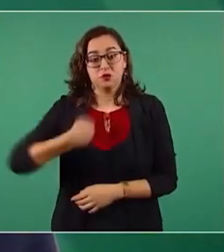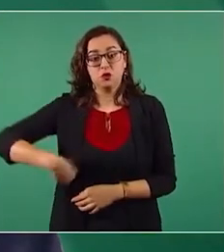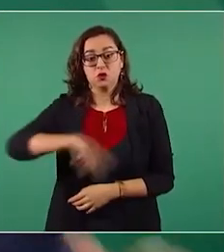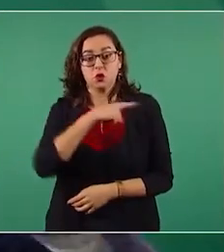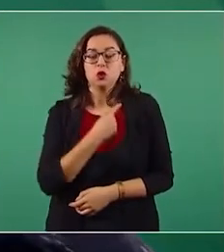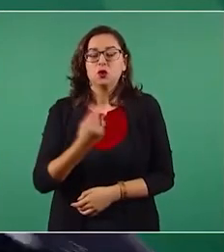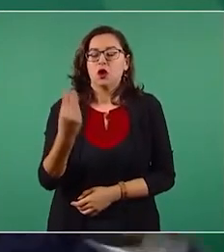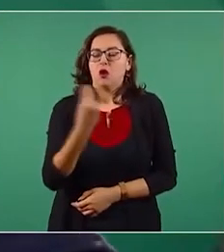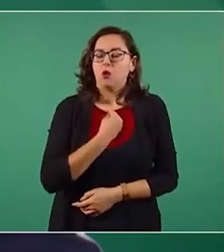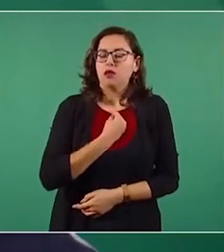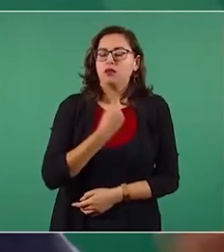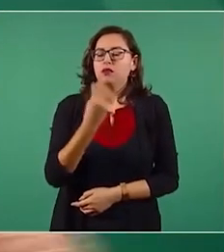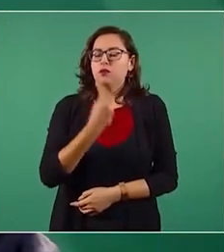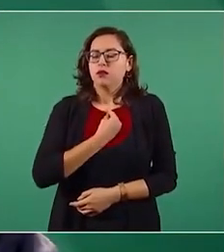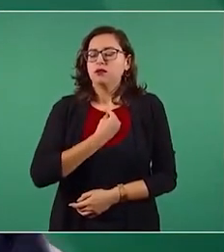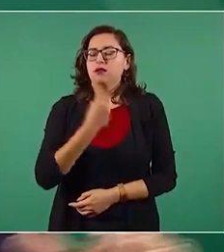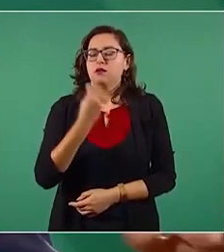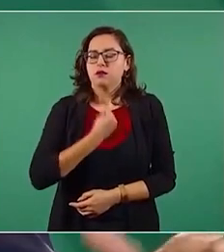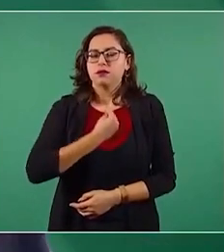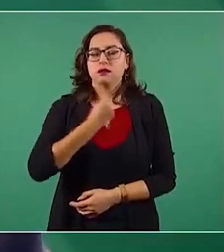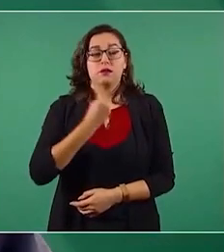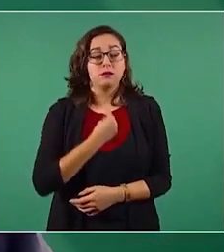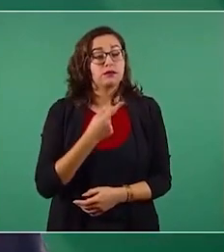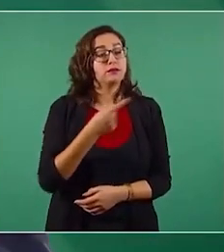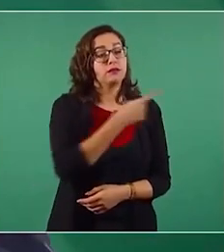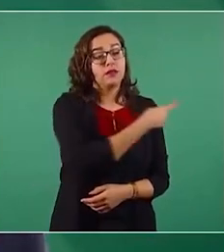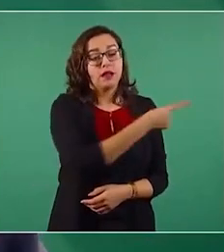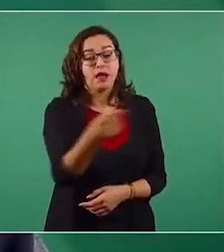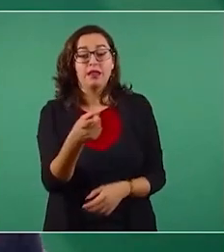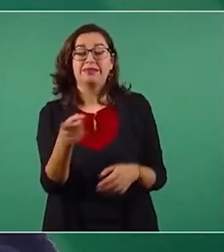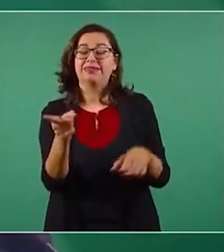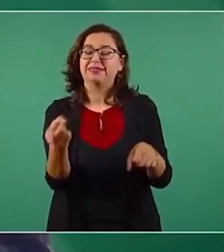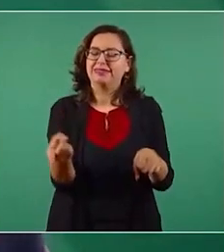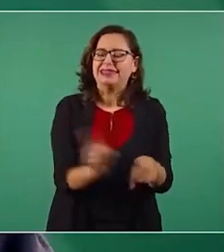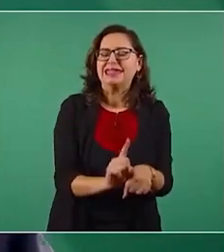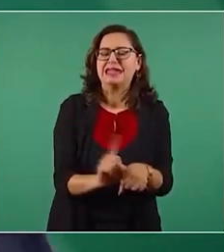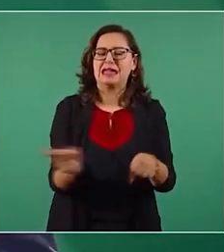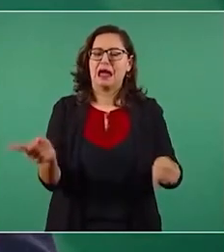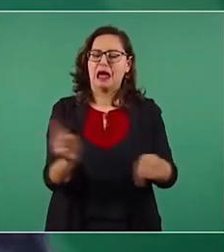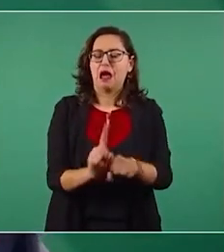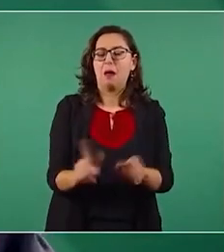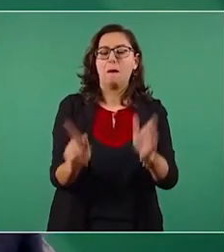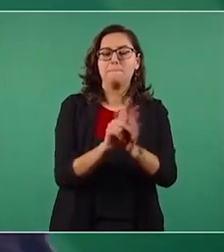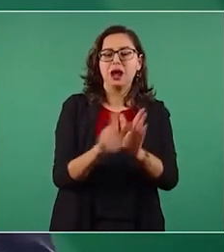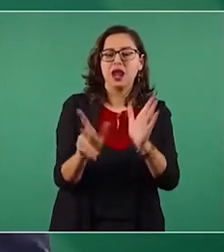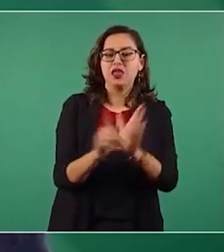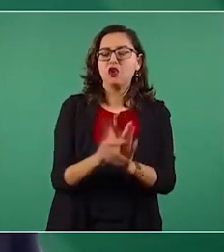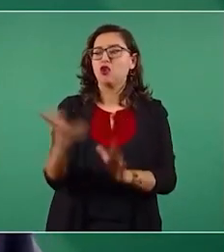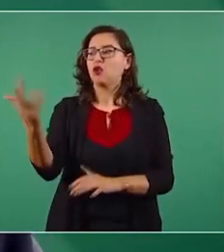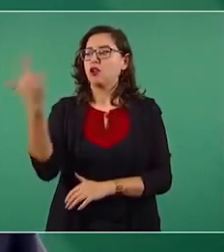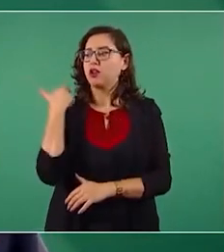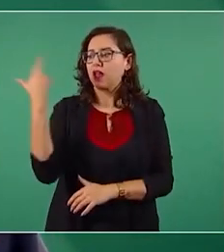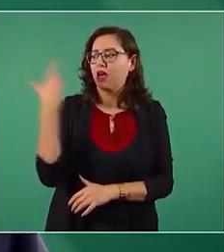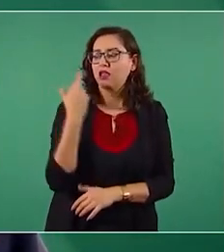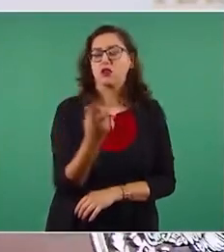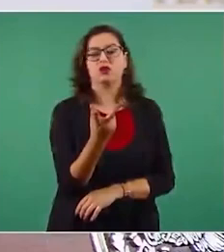todos los días en los periódicos, la radio, la televisión,